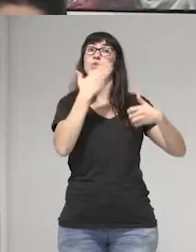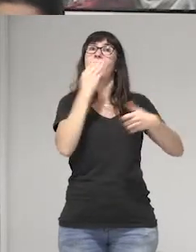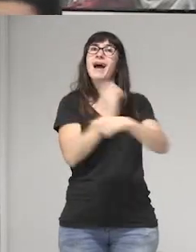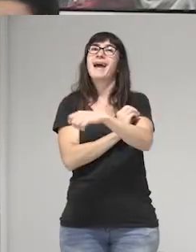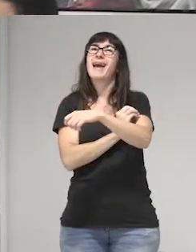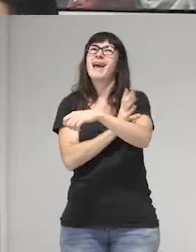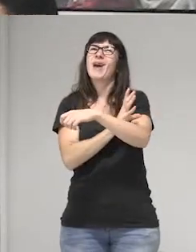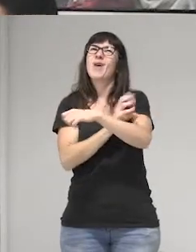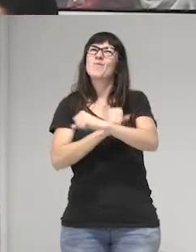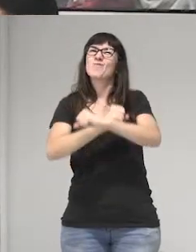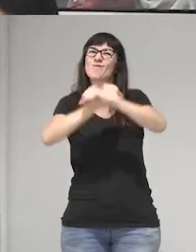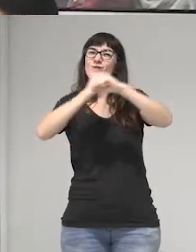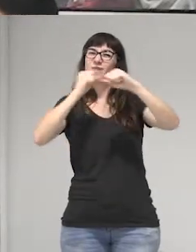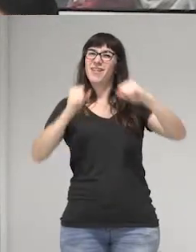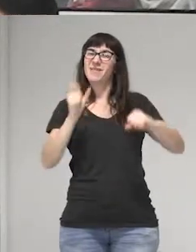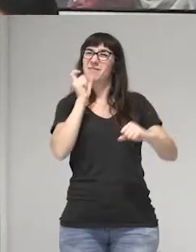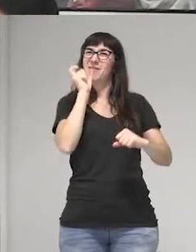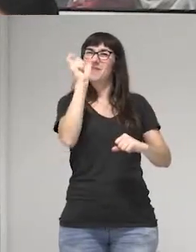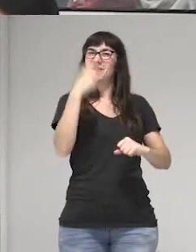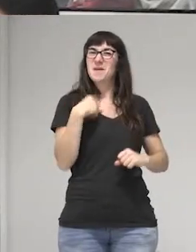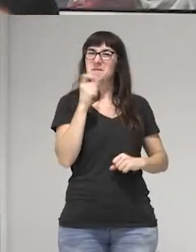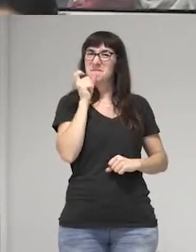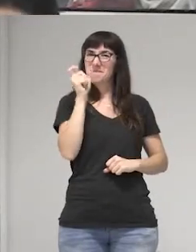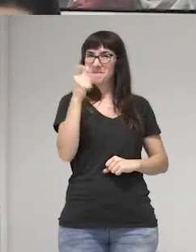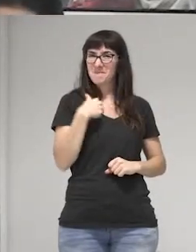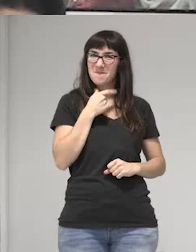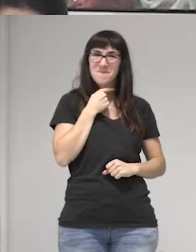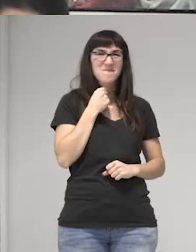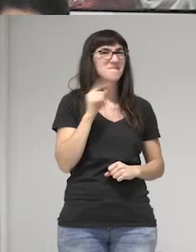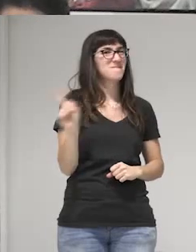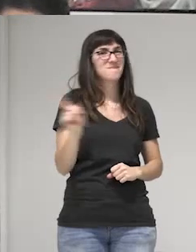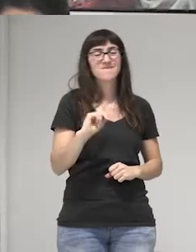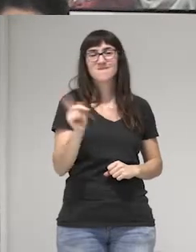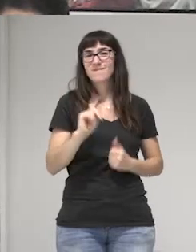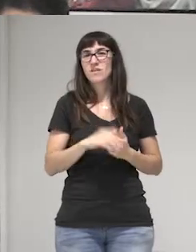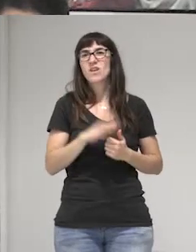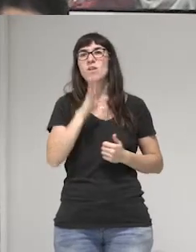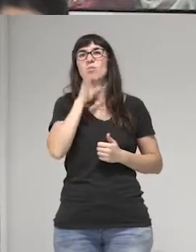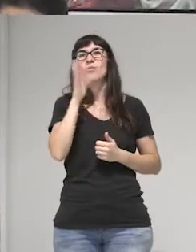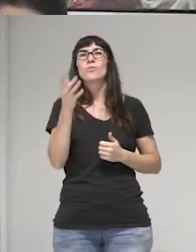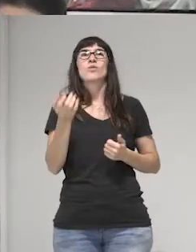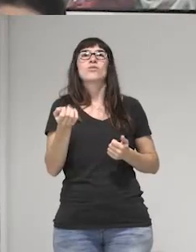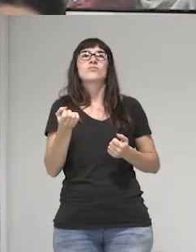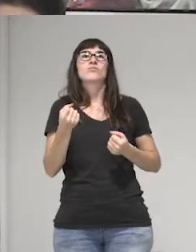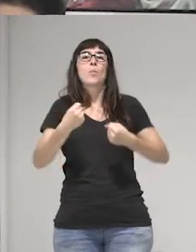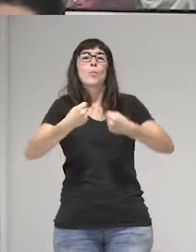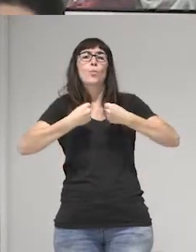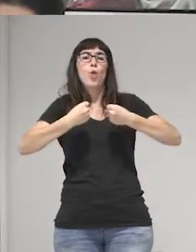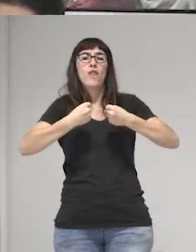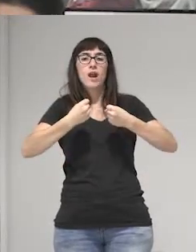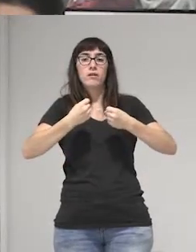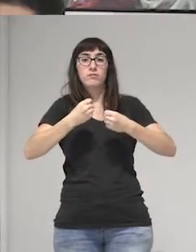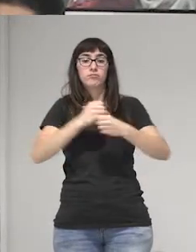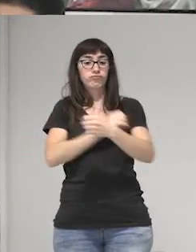empoderamiento. No me gusta porque el poder es algo que no se discute